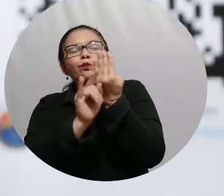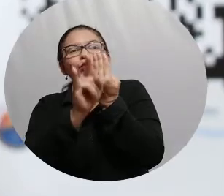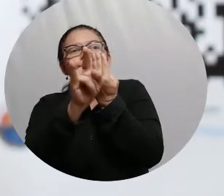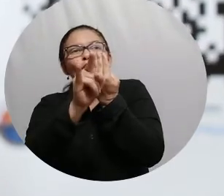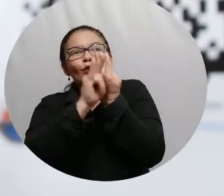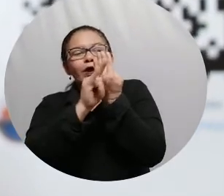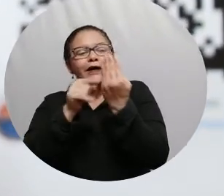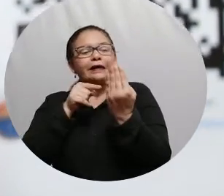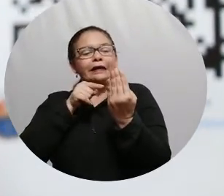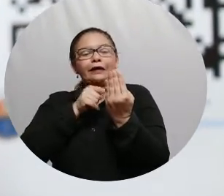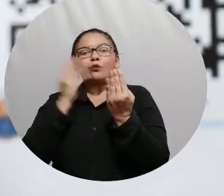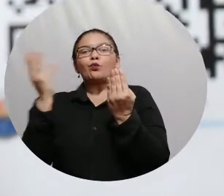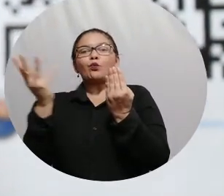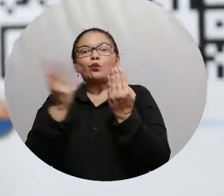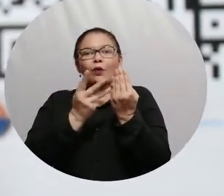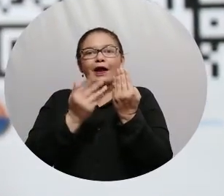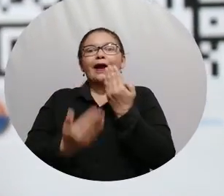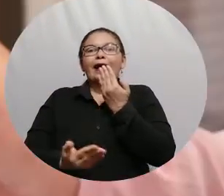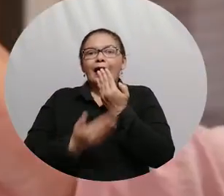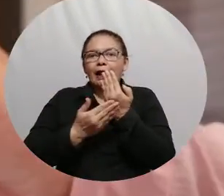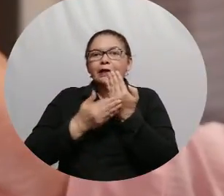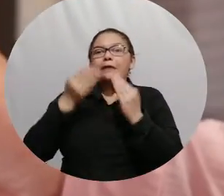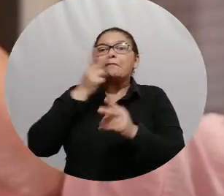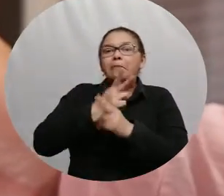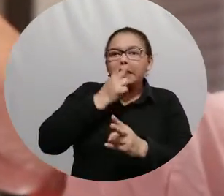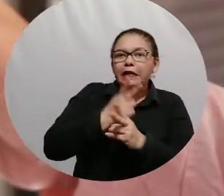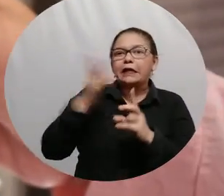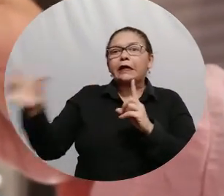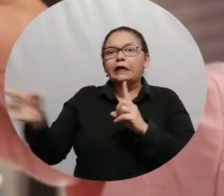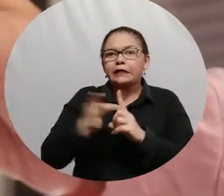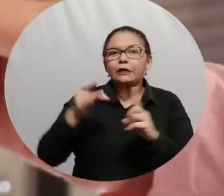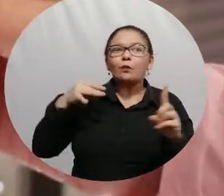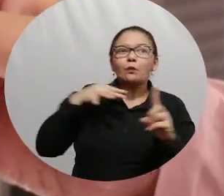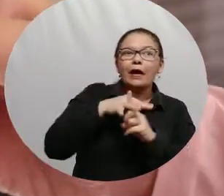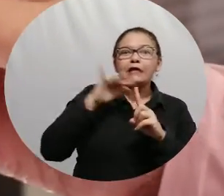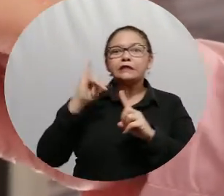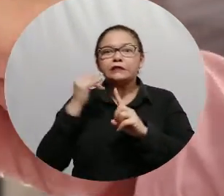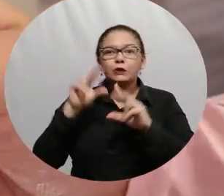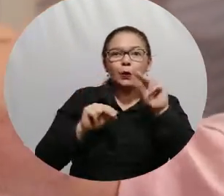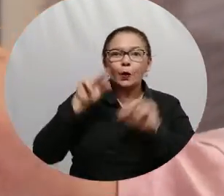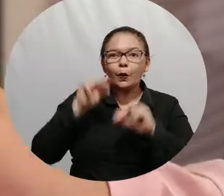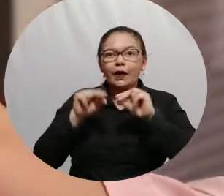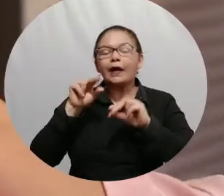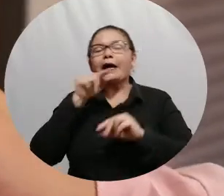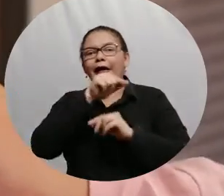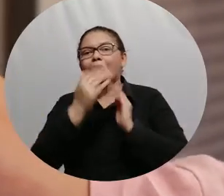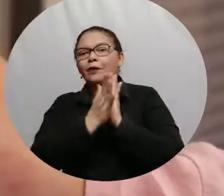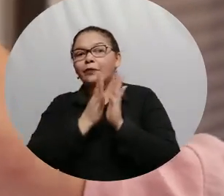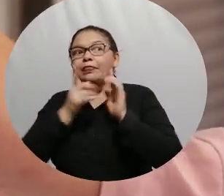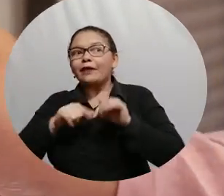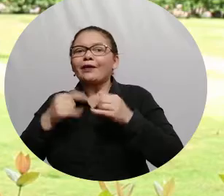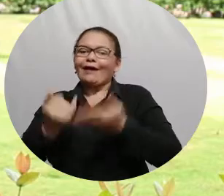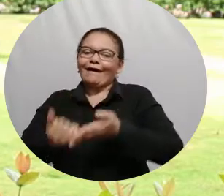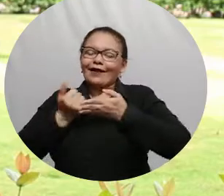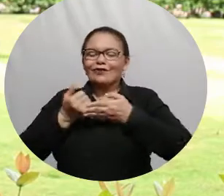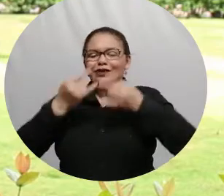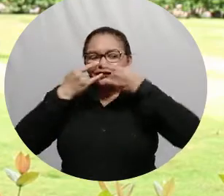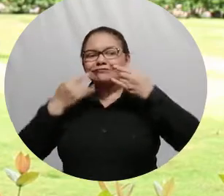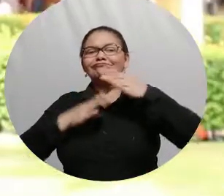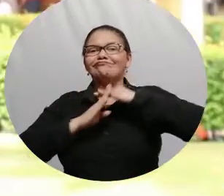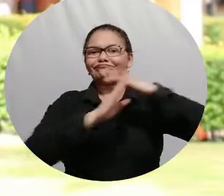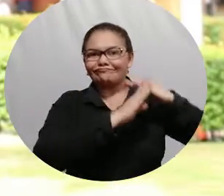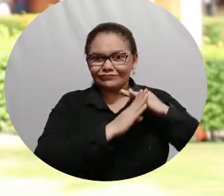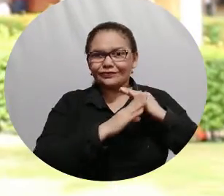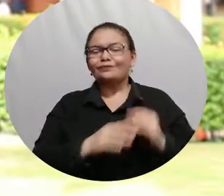consultar si el riesgo es bajo, medio o alto e implementar las respectivas medidas de bioseguridad. Este proyecto nació desde el año